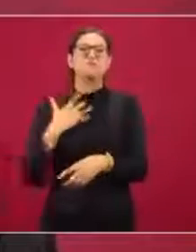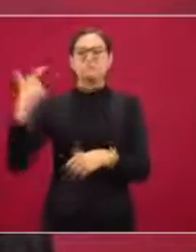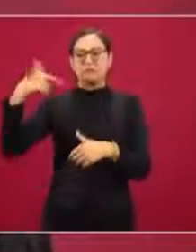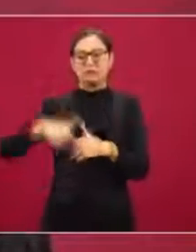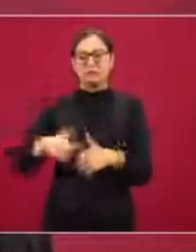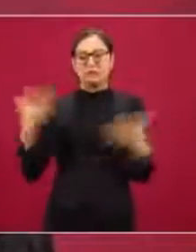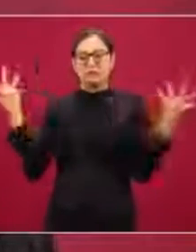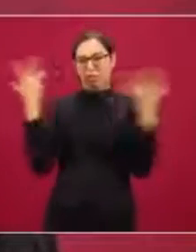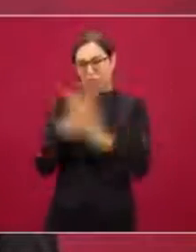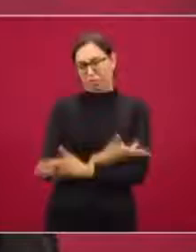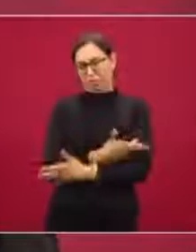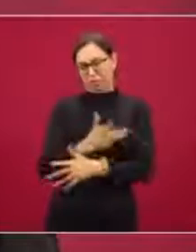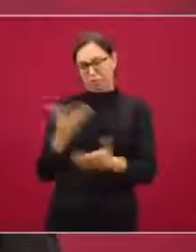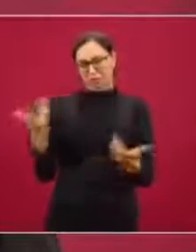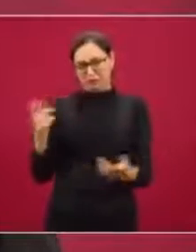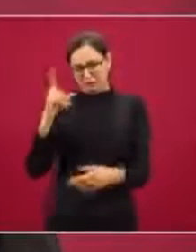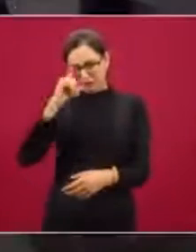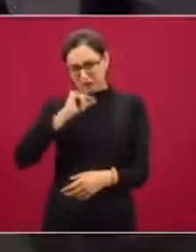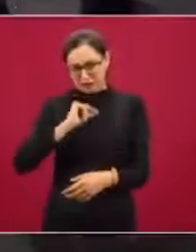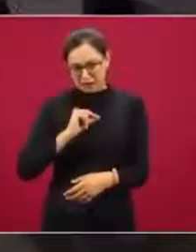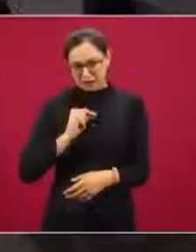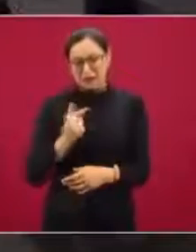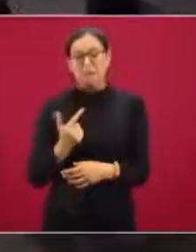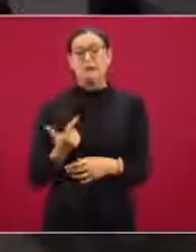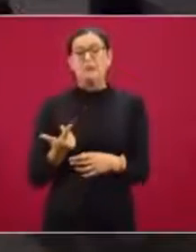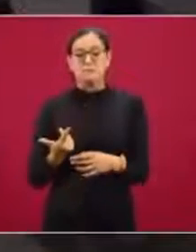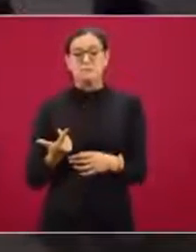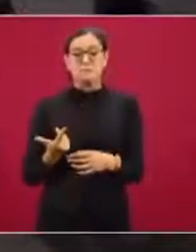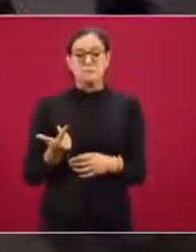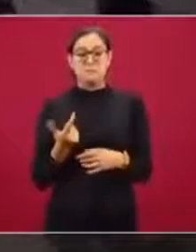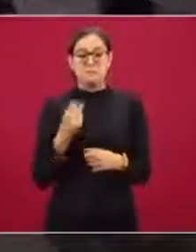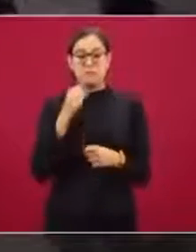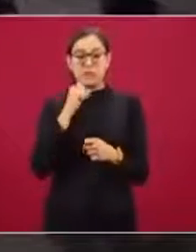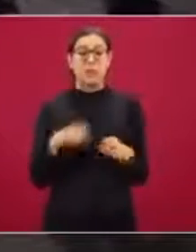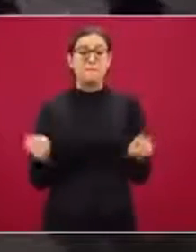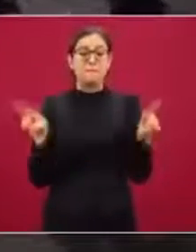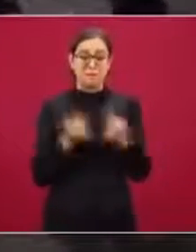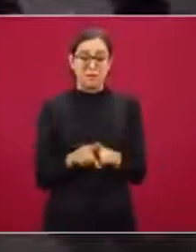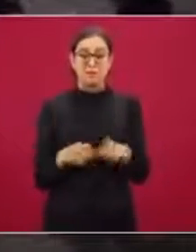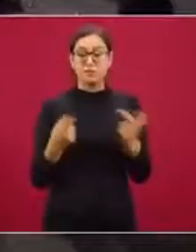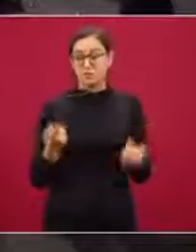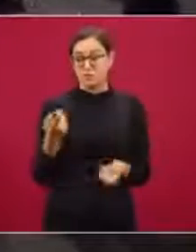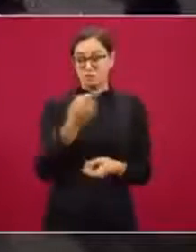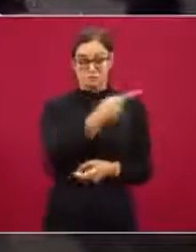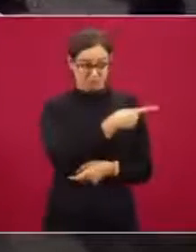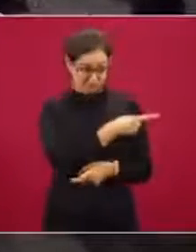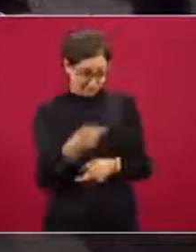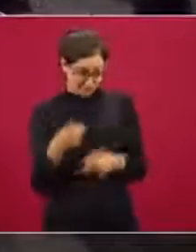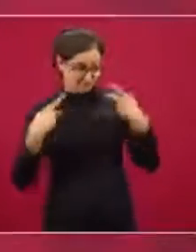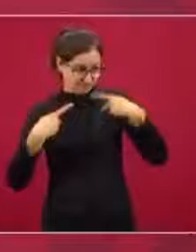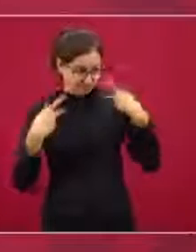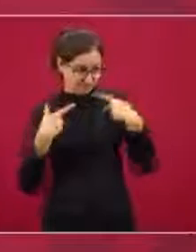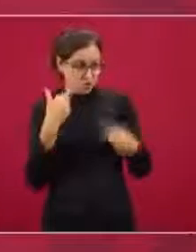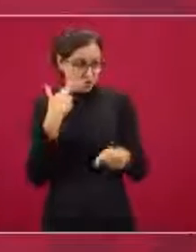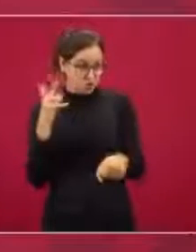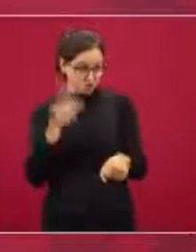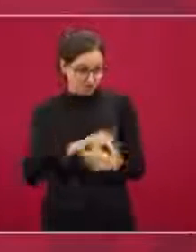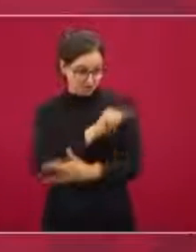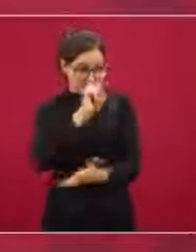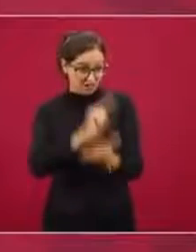y decirle a los que se dedican a estas actividades ilícitas de que